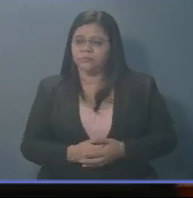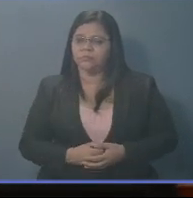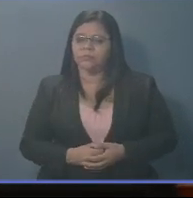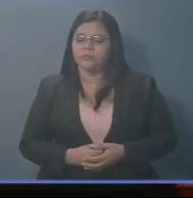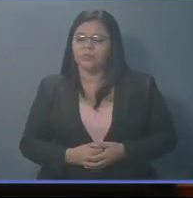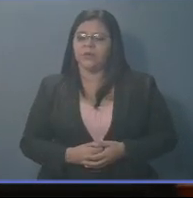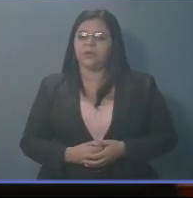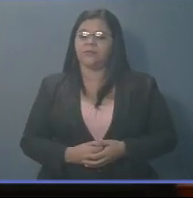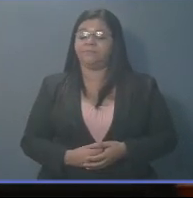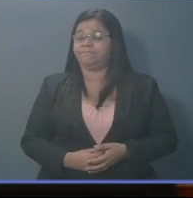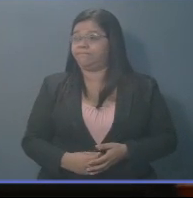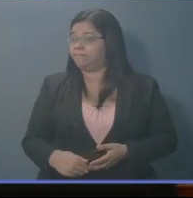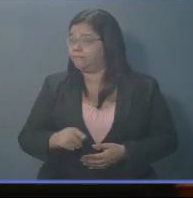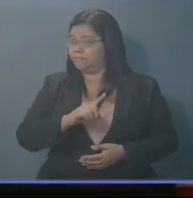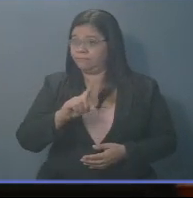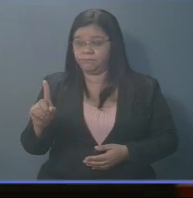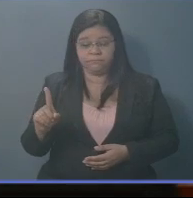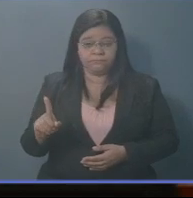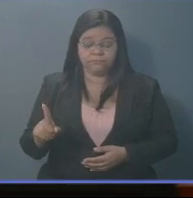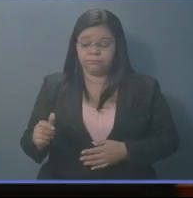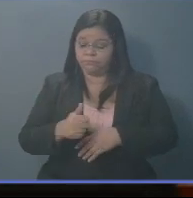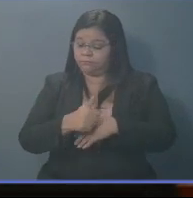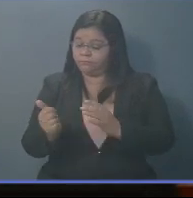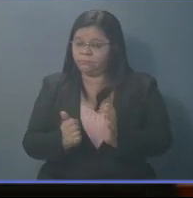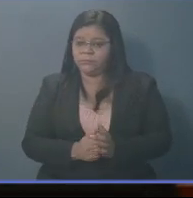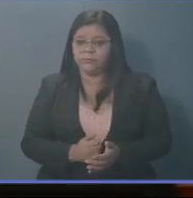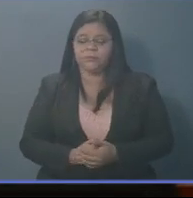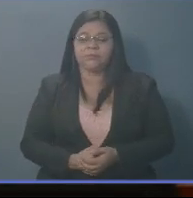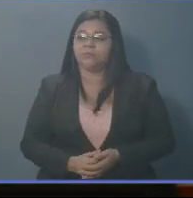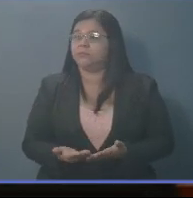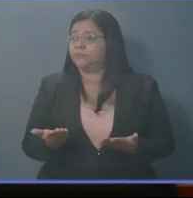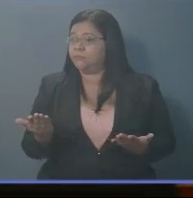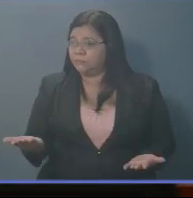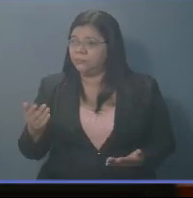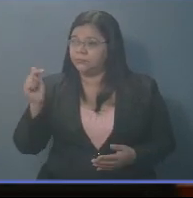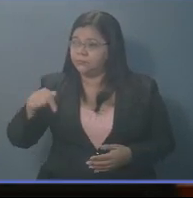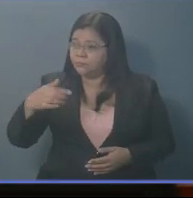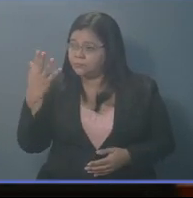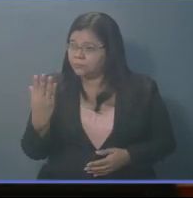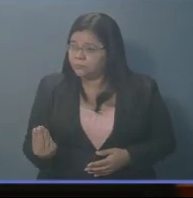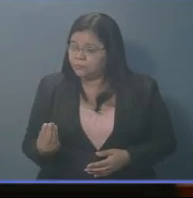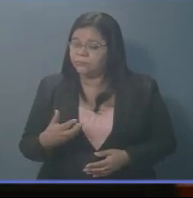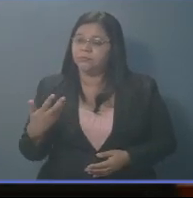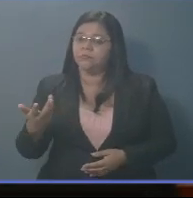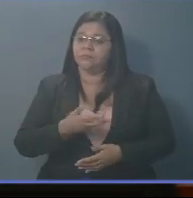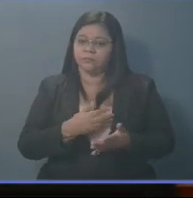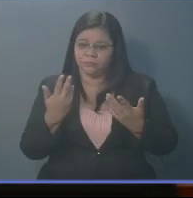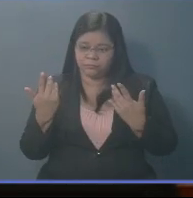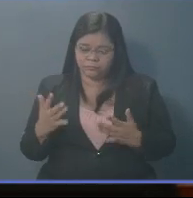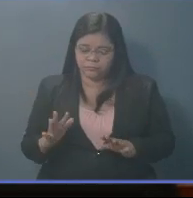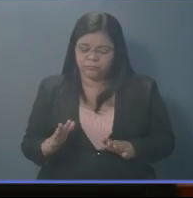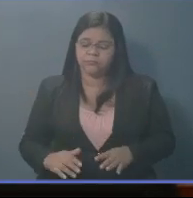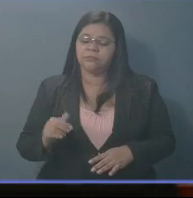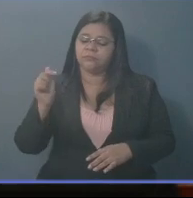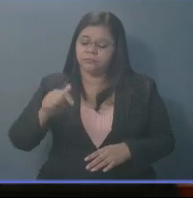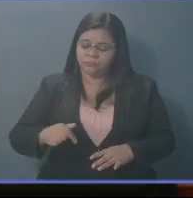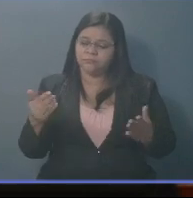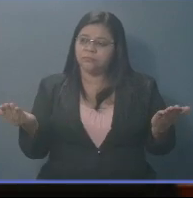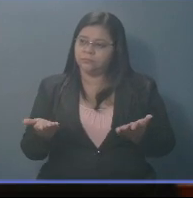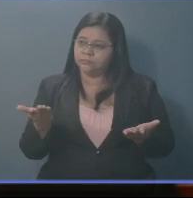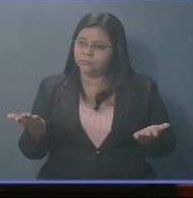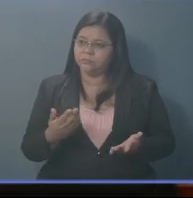Depende ya no de la Asamblea Legislativa porque hoy hemos ejercido esa acción.